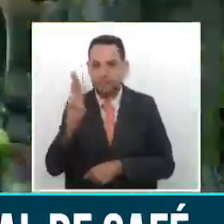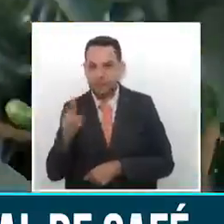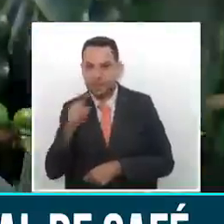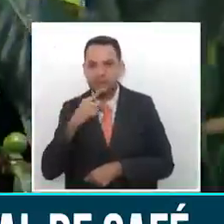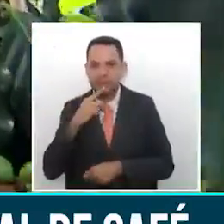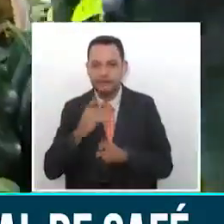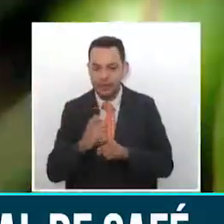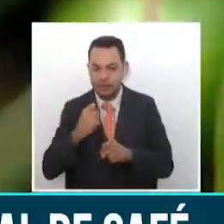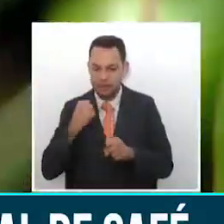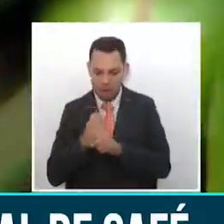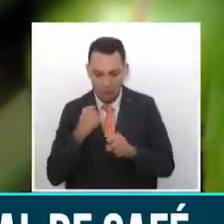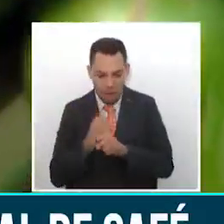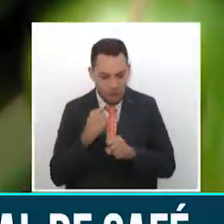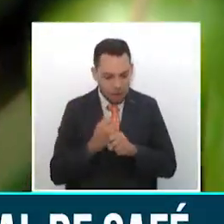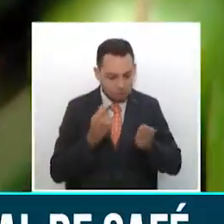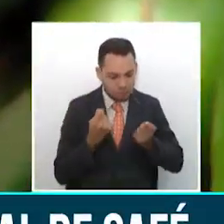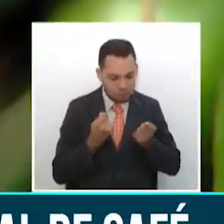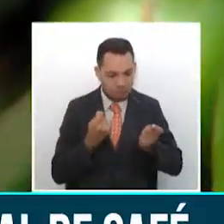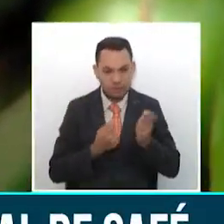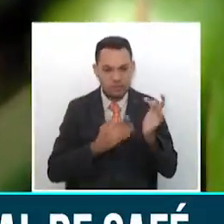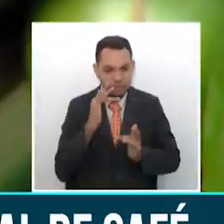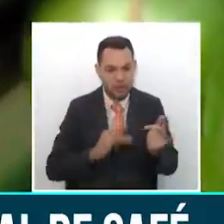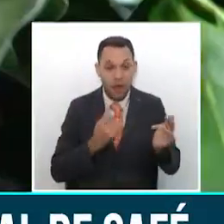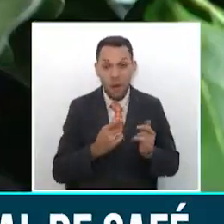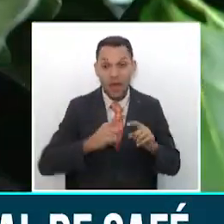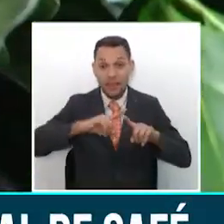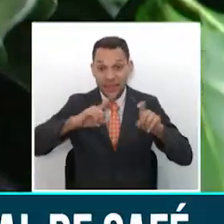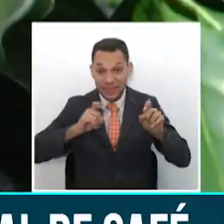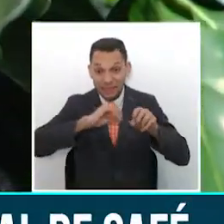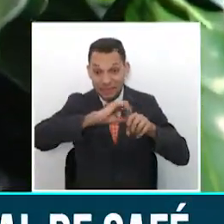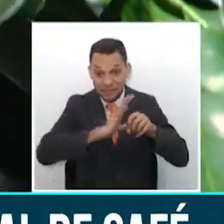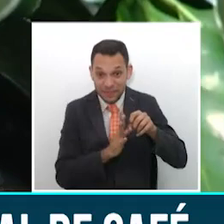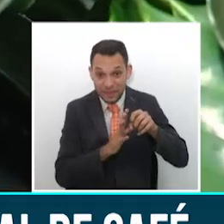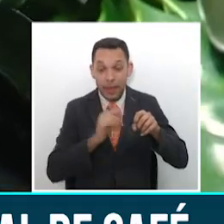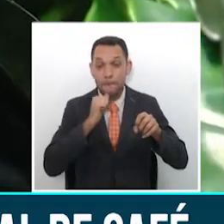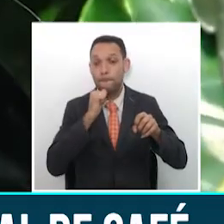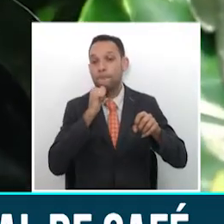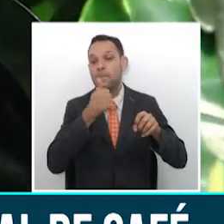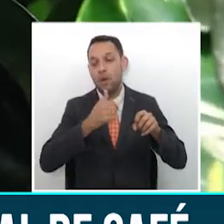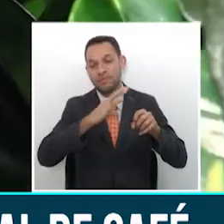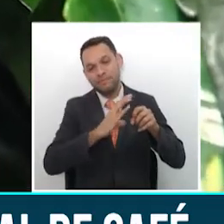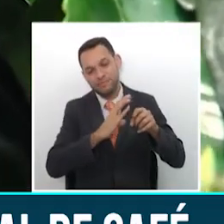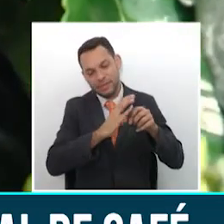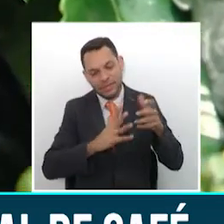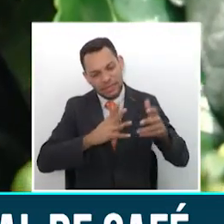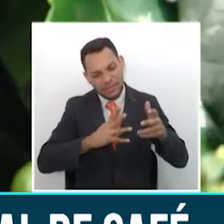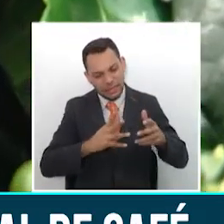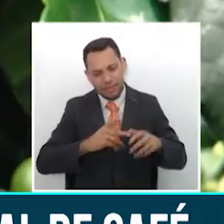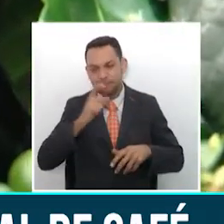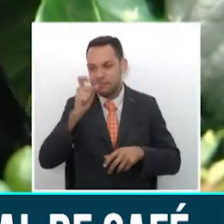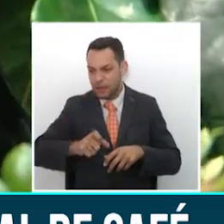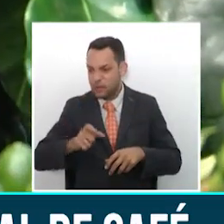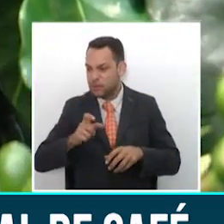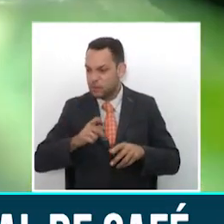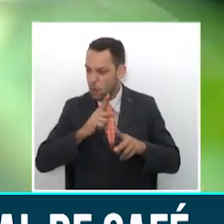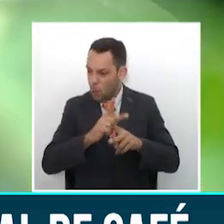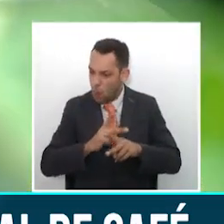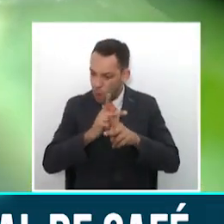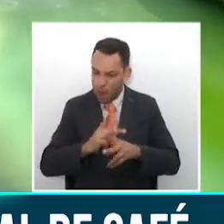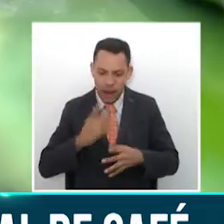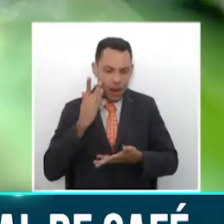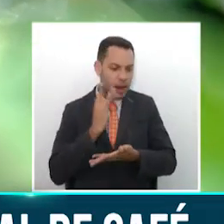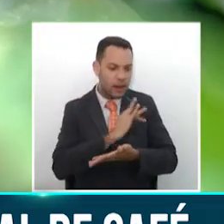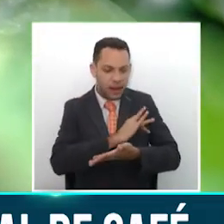trabajo son atípicas debido a la crisis sanitaria por la COVID-19 y por ende se deben extremar las medidas de asepsia